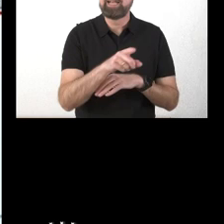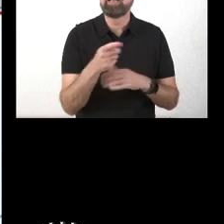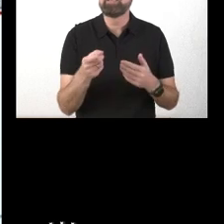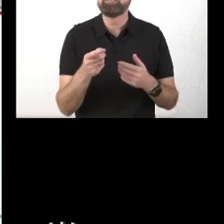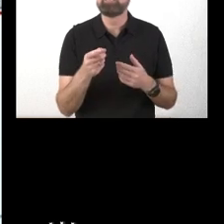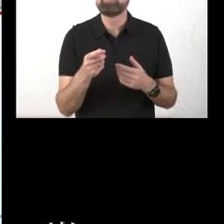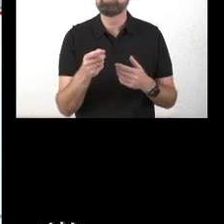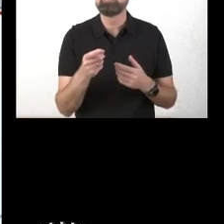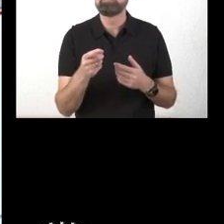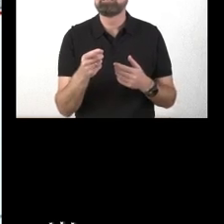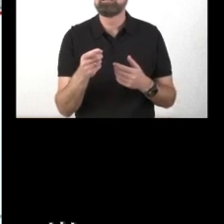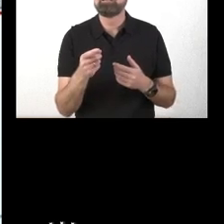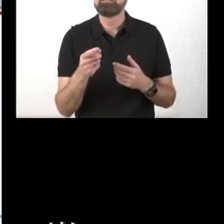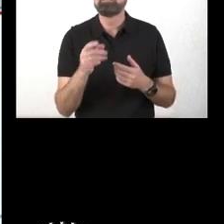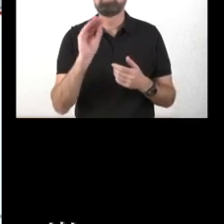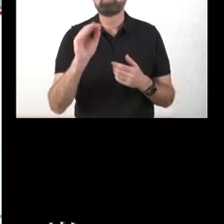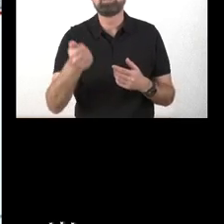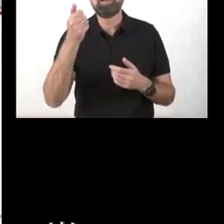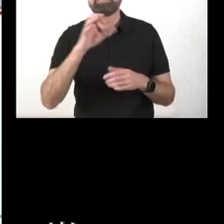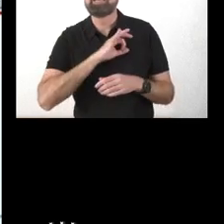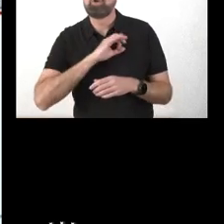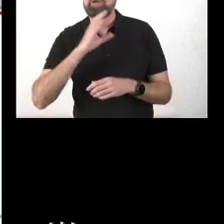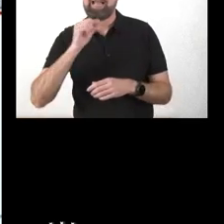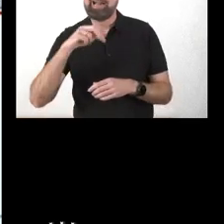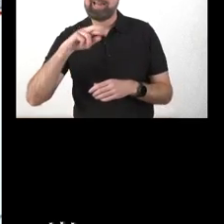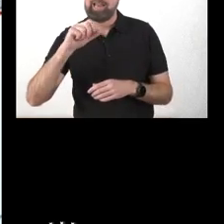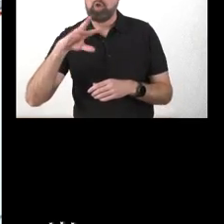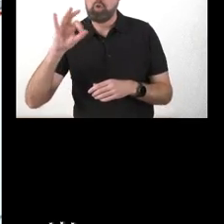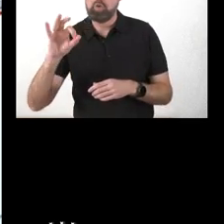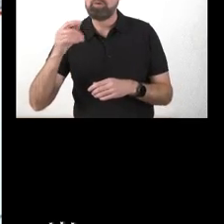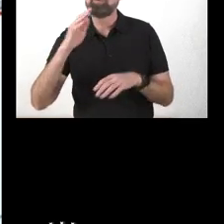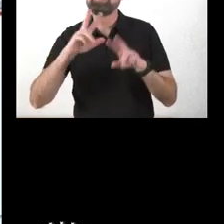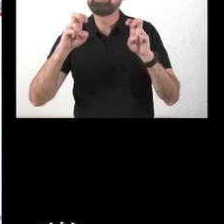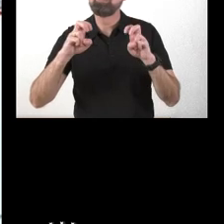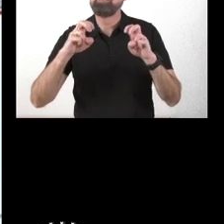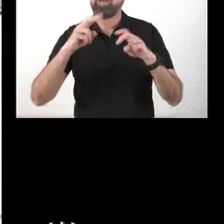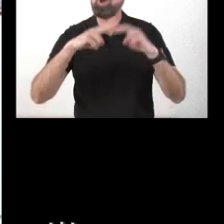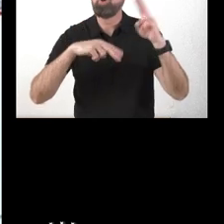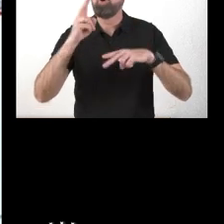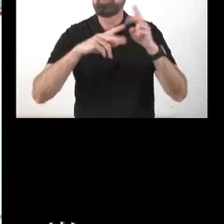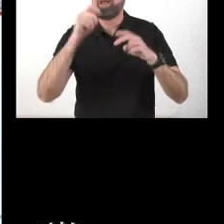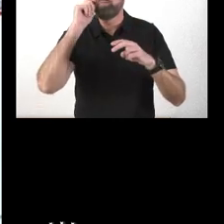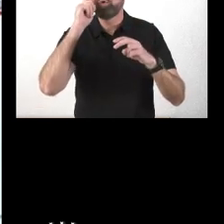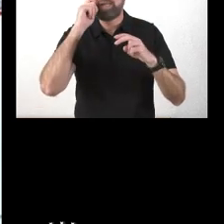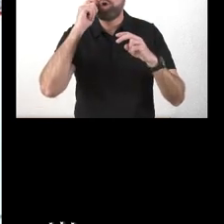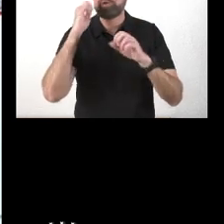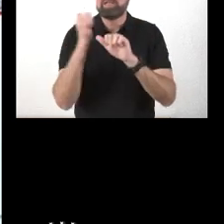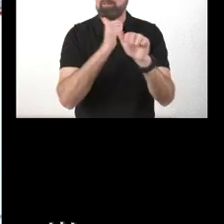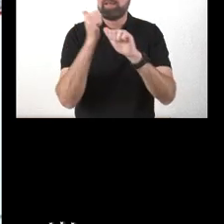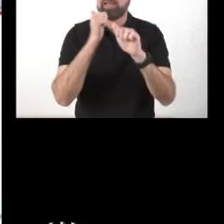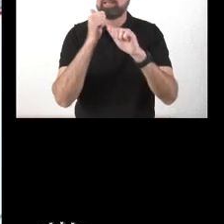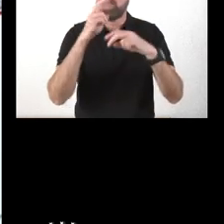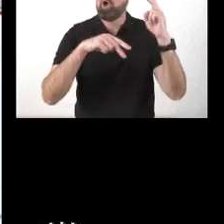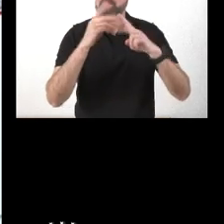Sería más bien, yo creo, para el señor Carriado sobre la paralización de las obras del Museo de Semana Santa. No sé cuáles son